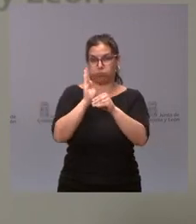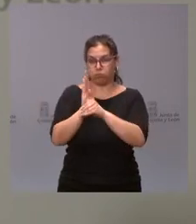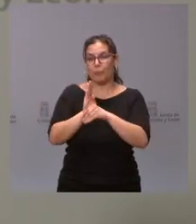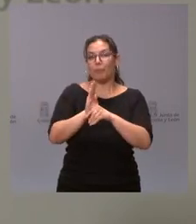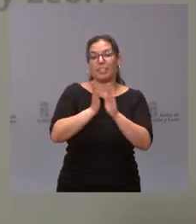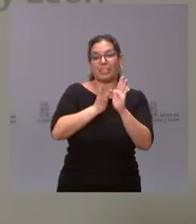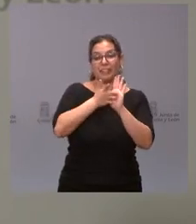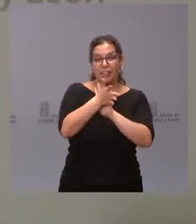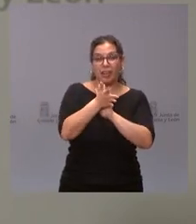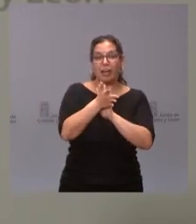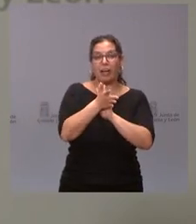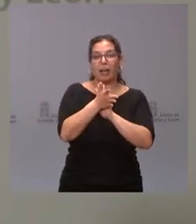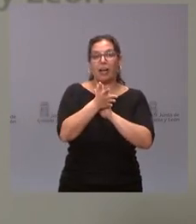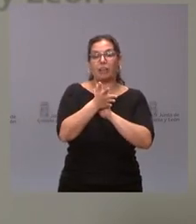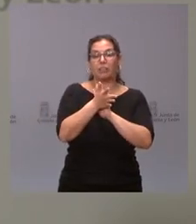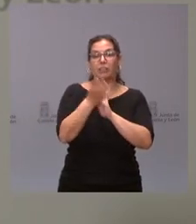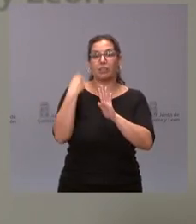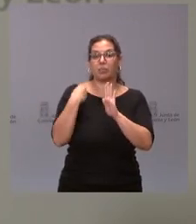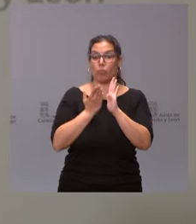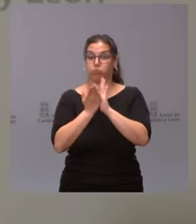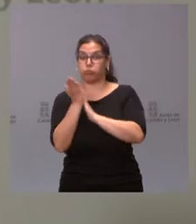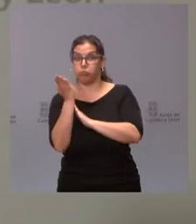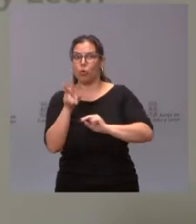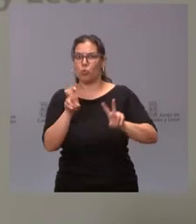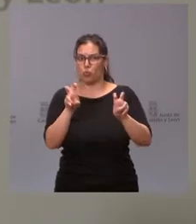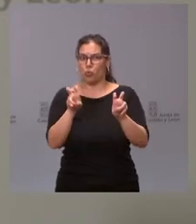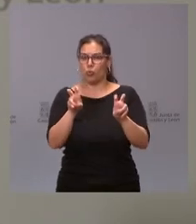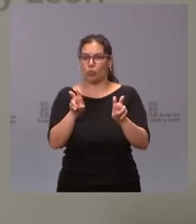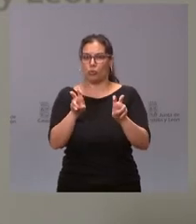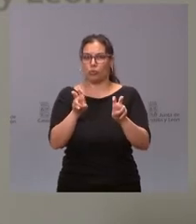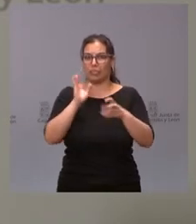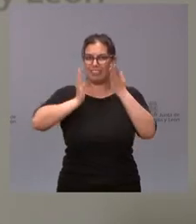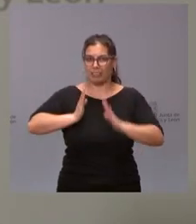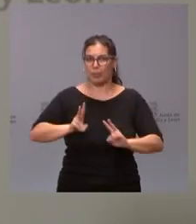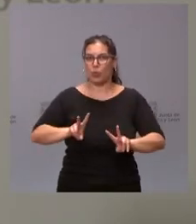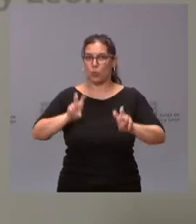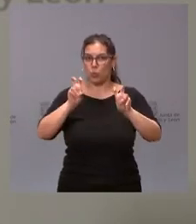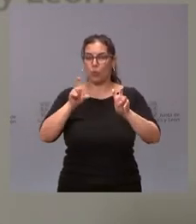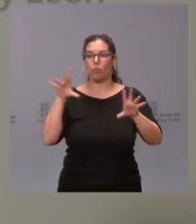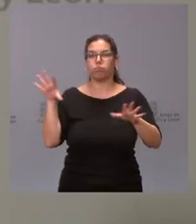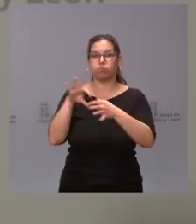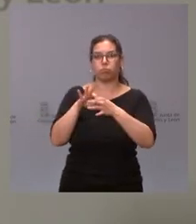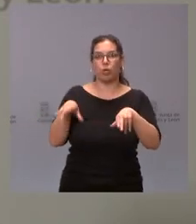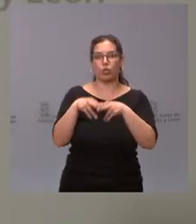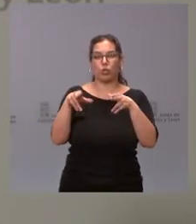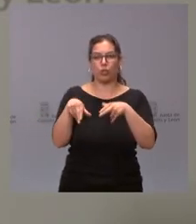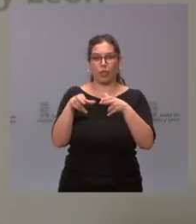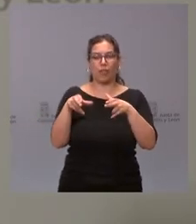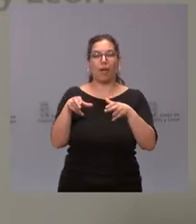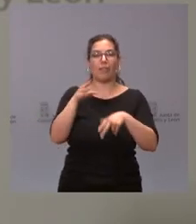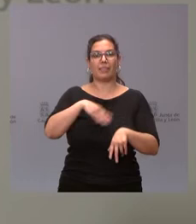alternativa terapéutica novedosa y que se estima, de acuerdo con la Sociedad Española de Oncología y Radioterapia,